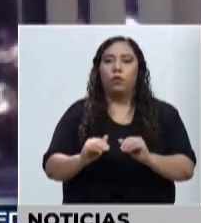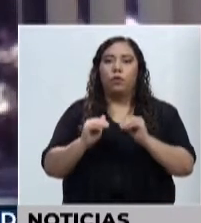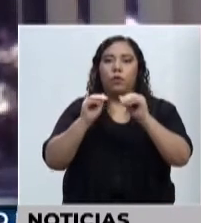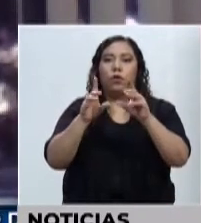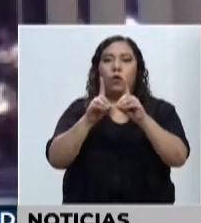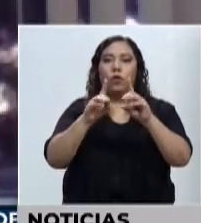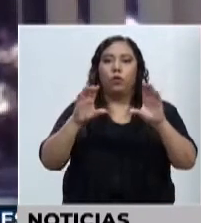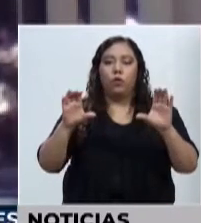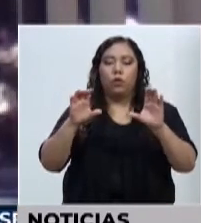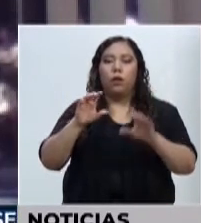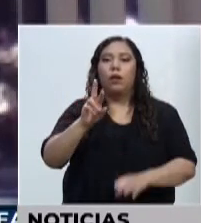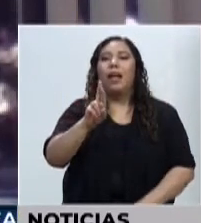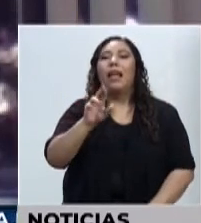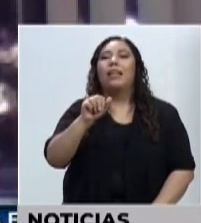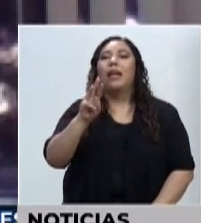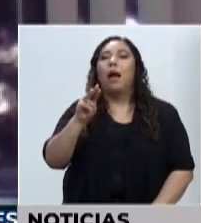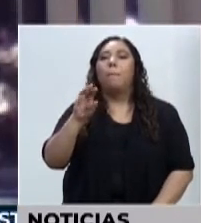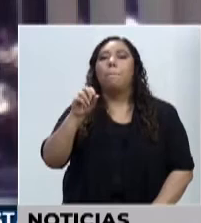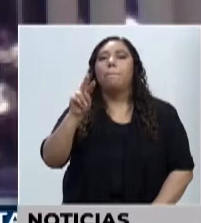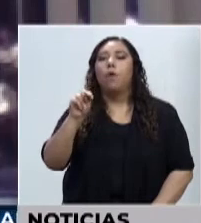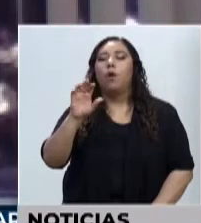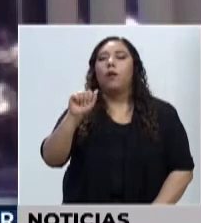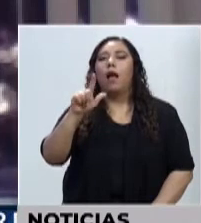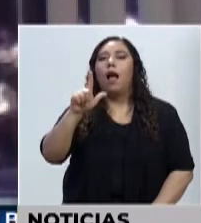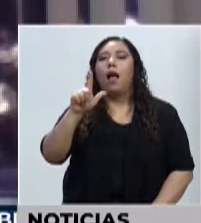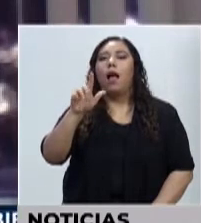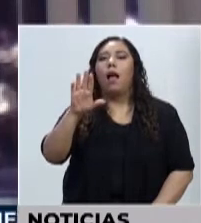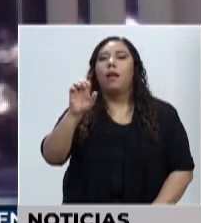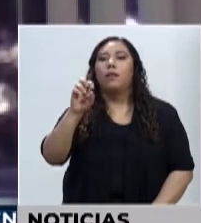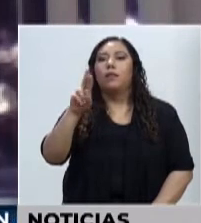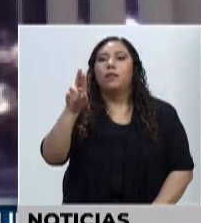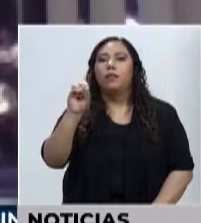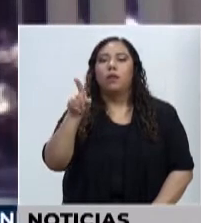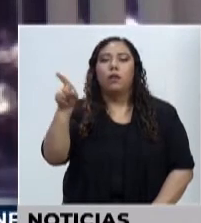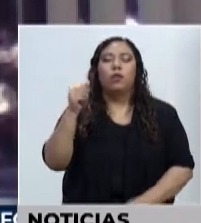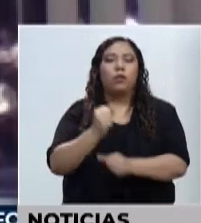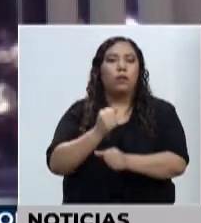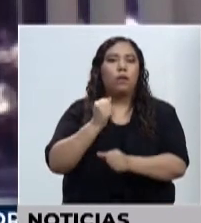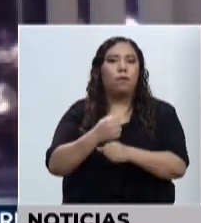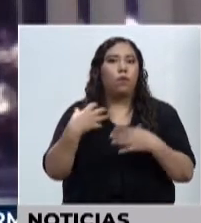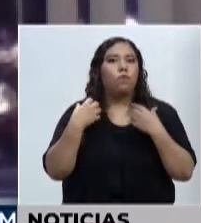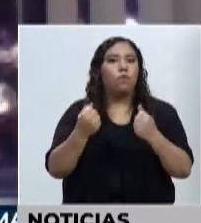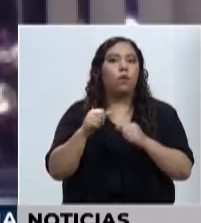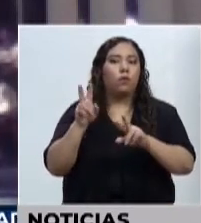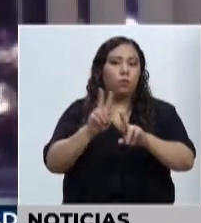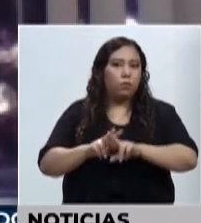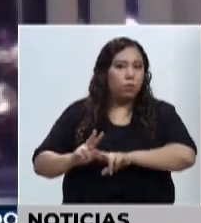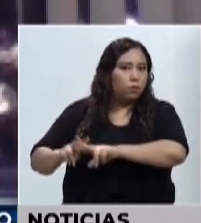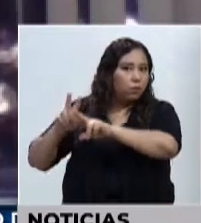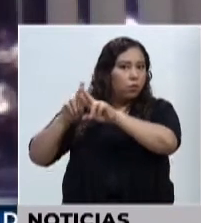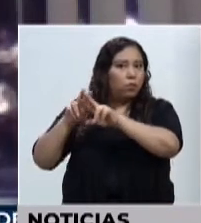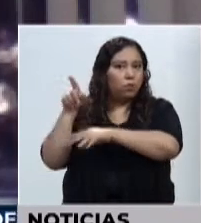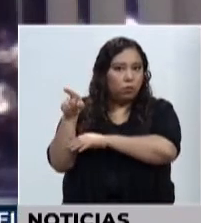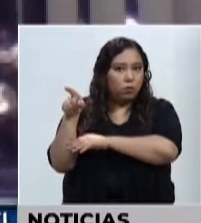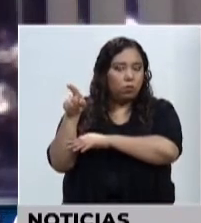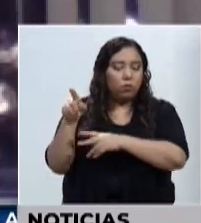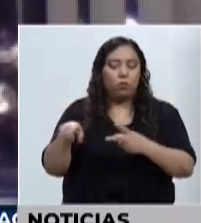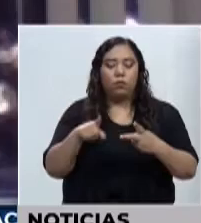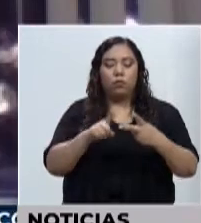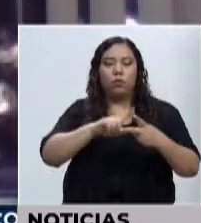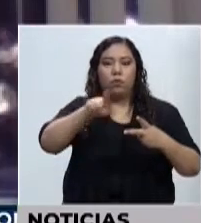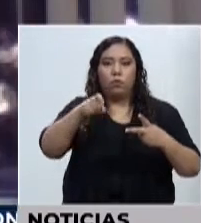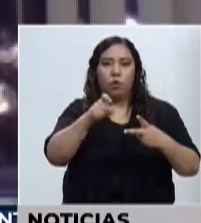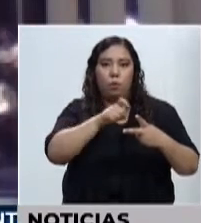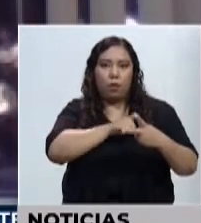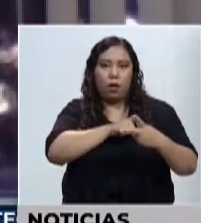un acompañamiento muy fuerte de lo que es la Unión Europea y la cooperación española a